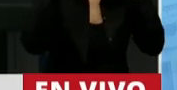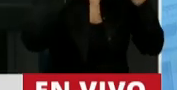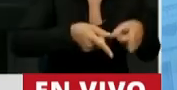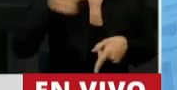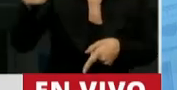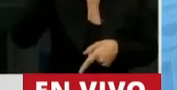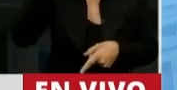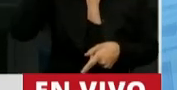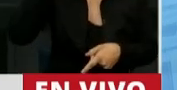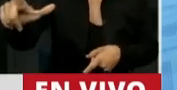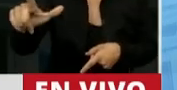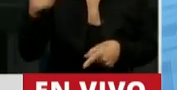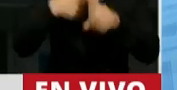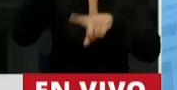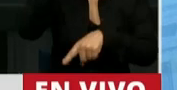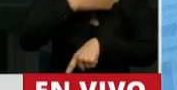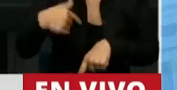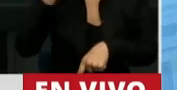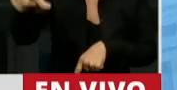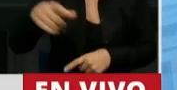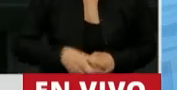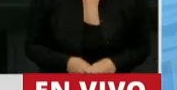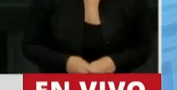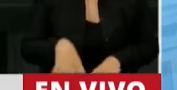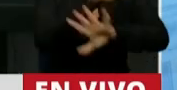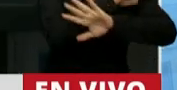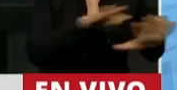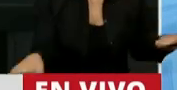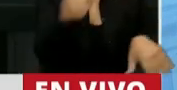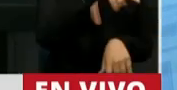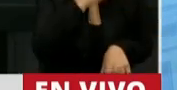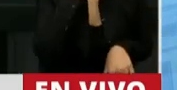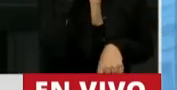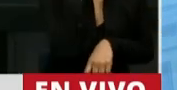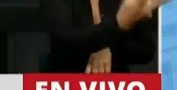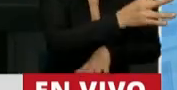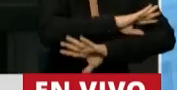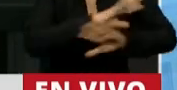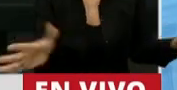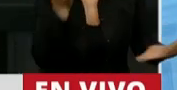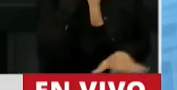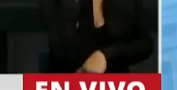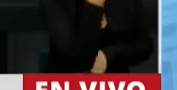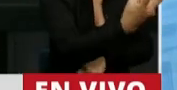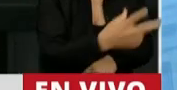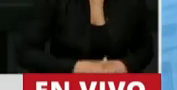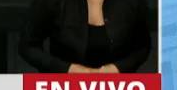por Abigail, por los padres de Abigail. Que dejen de ser cínicos, son unos cínicos.